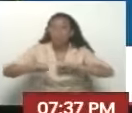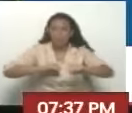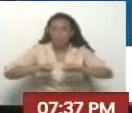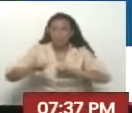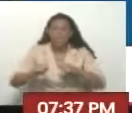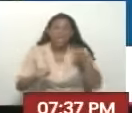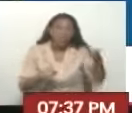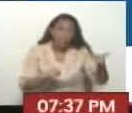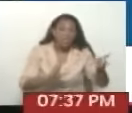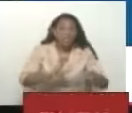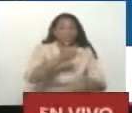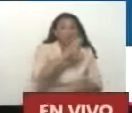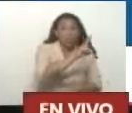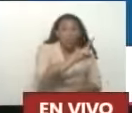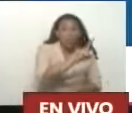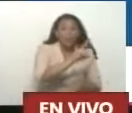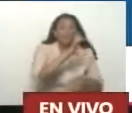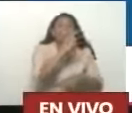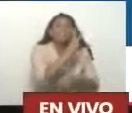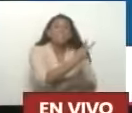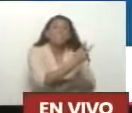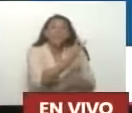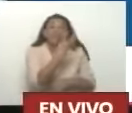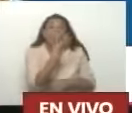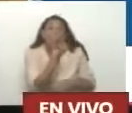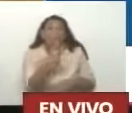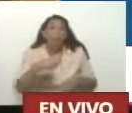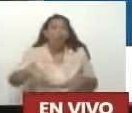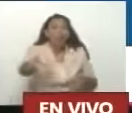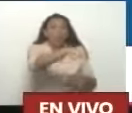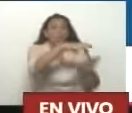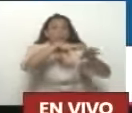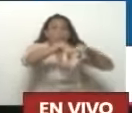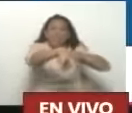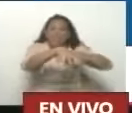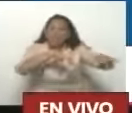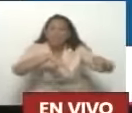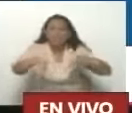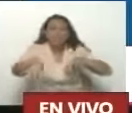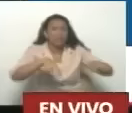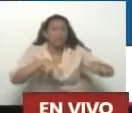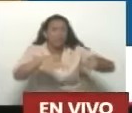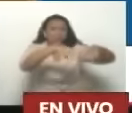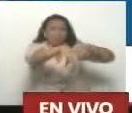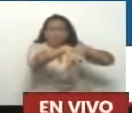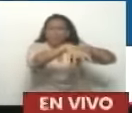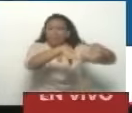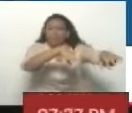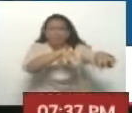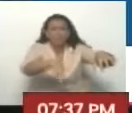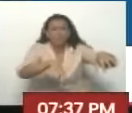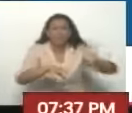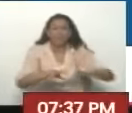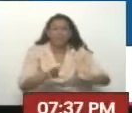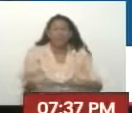tienen 12 candidatos De 24 partidos Que se dividió Y atomizó A la oposición En estos años